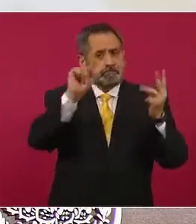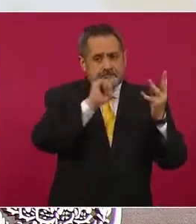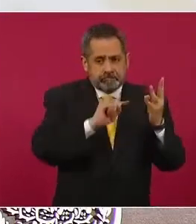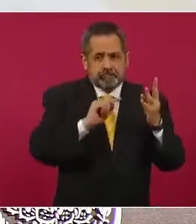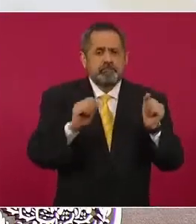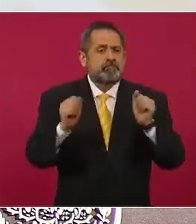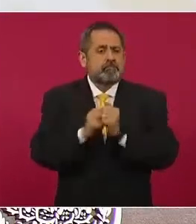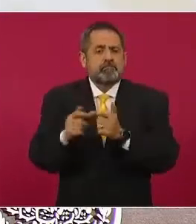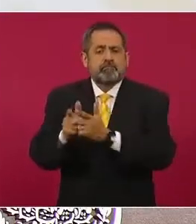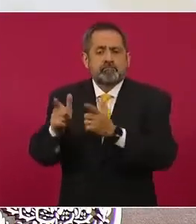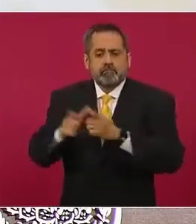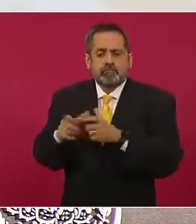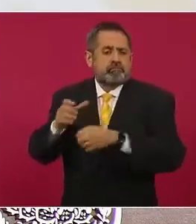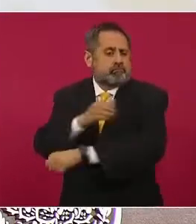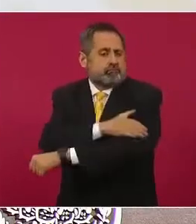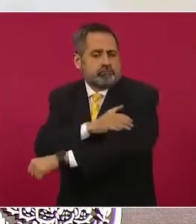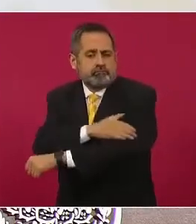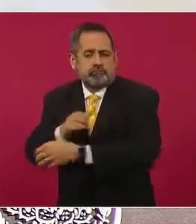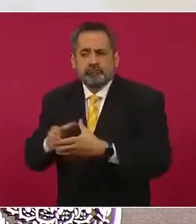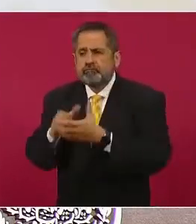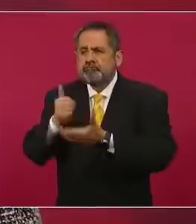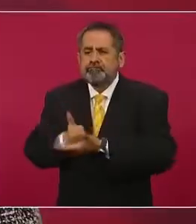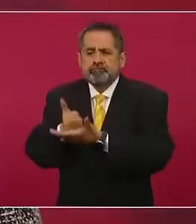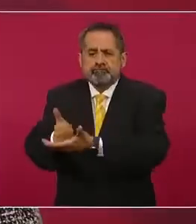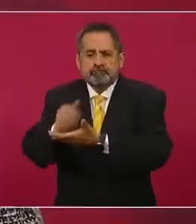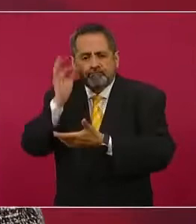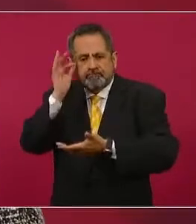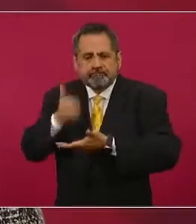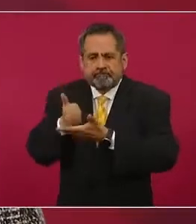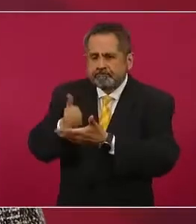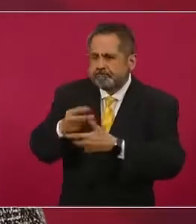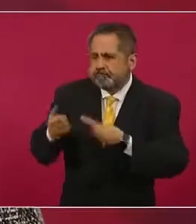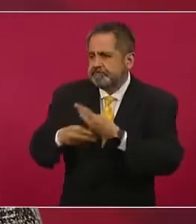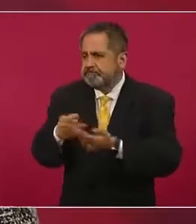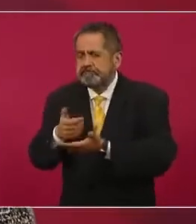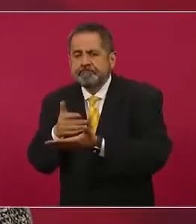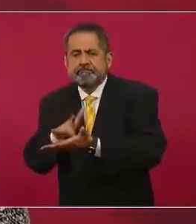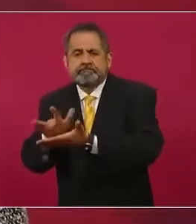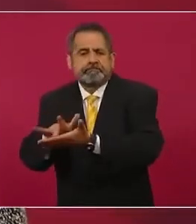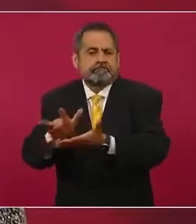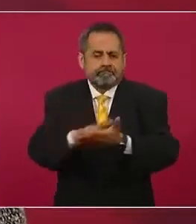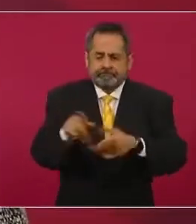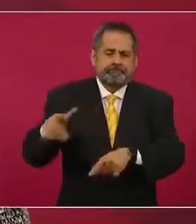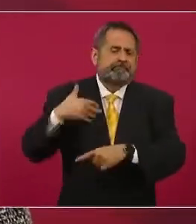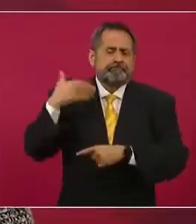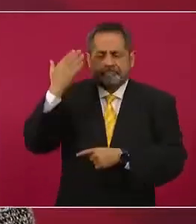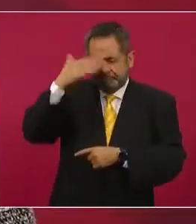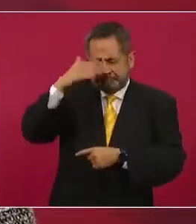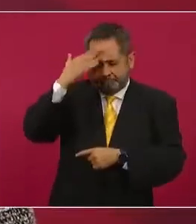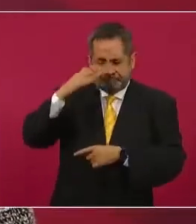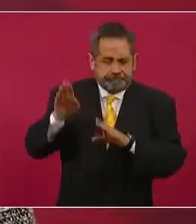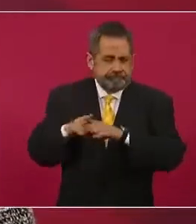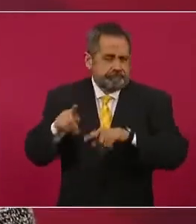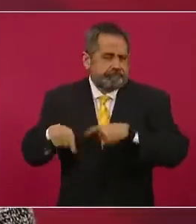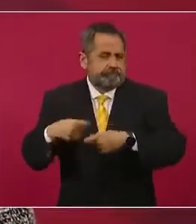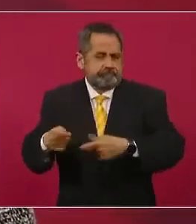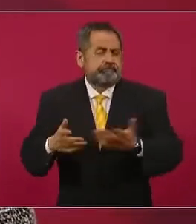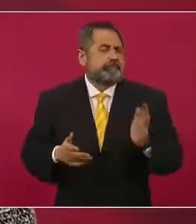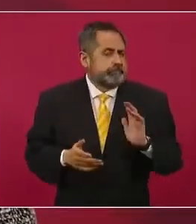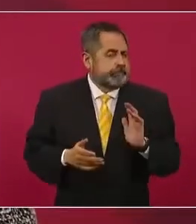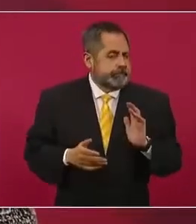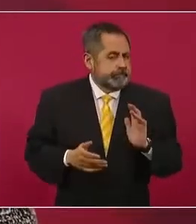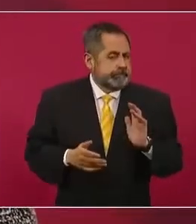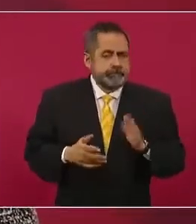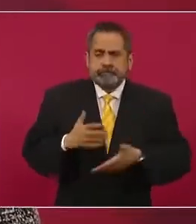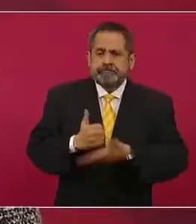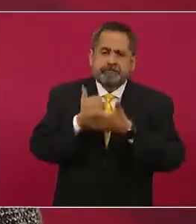correcaminos, que han sido muy valiosos, porque ellos han hecho precisamente este proceso, tienen conocimiento y nos han apoyado mucho